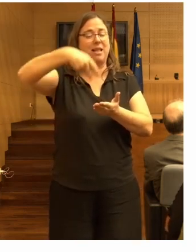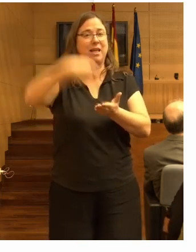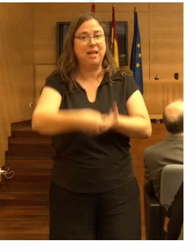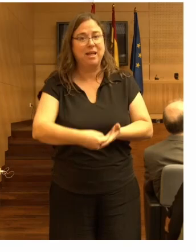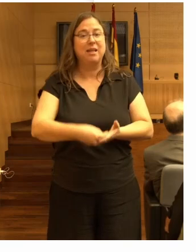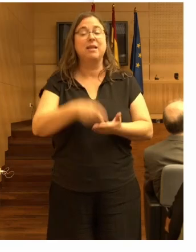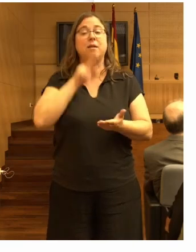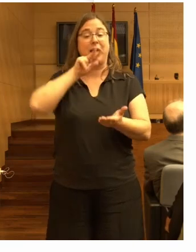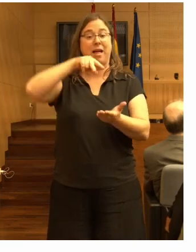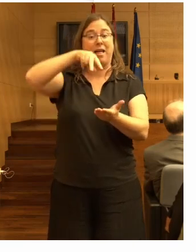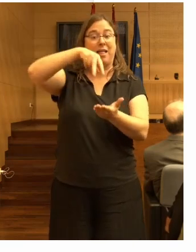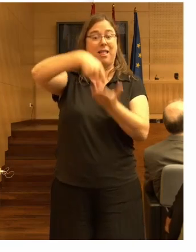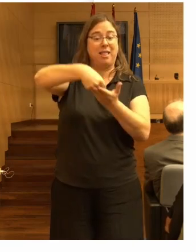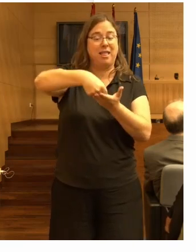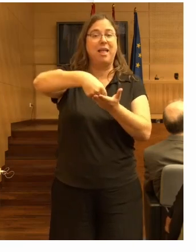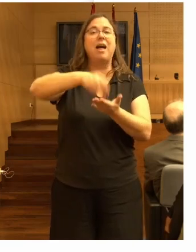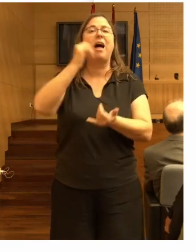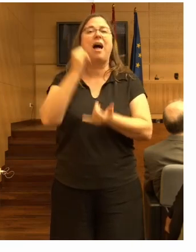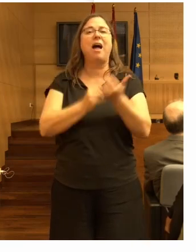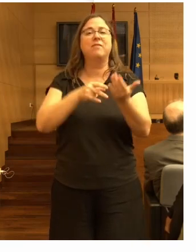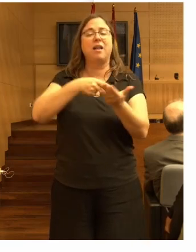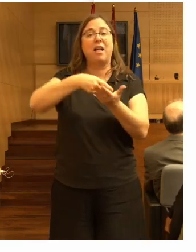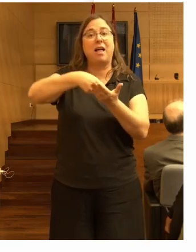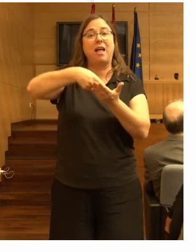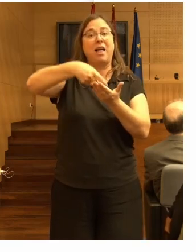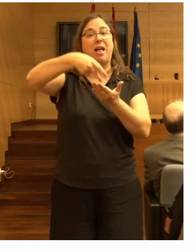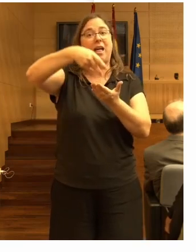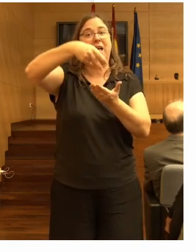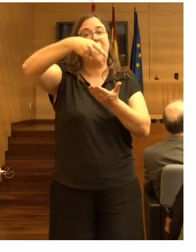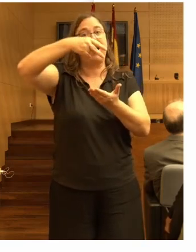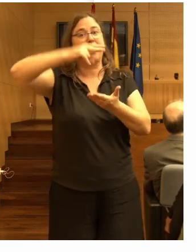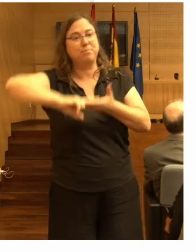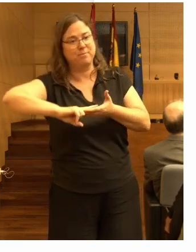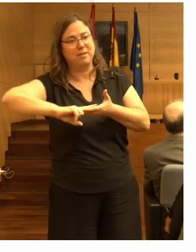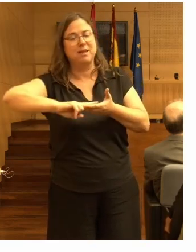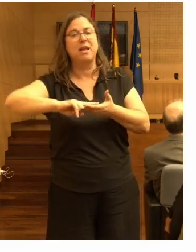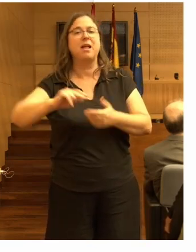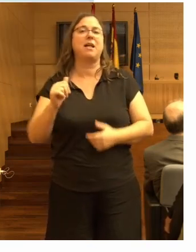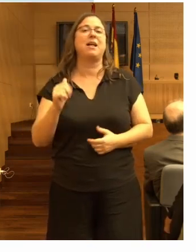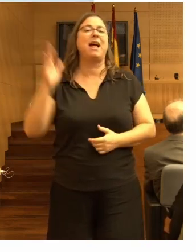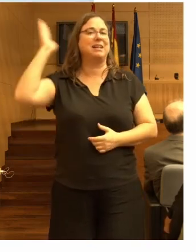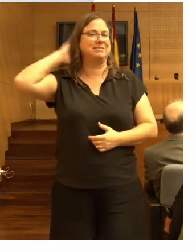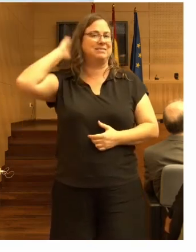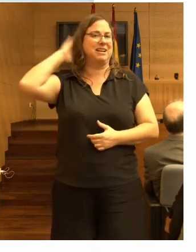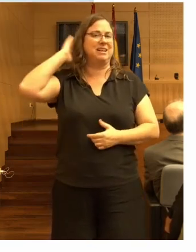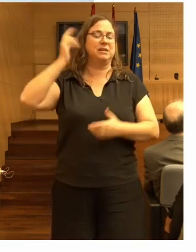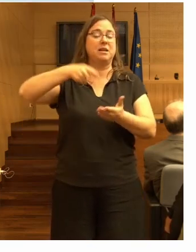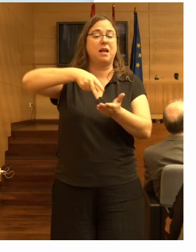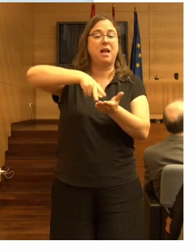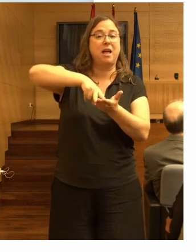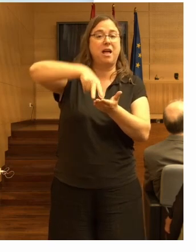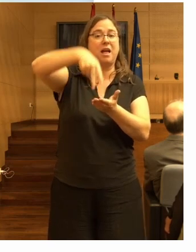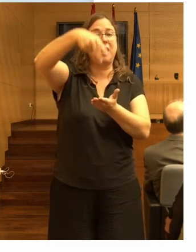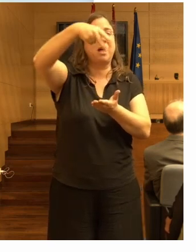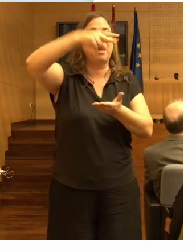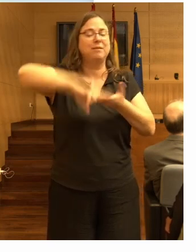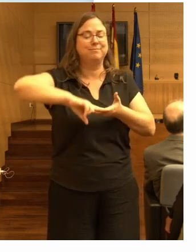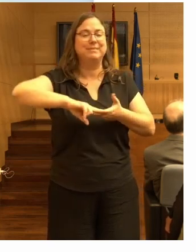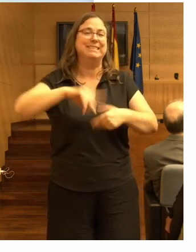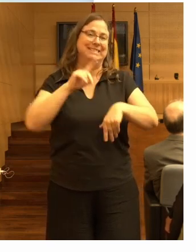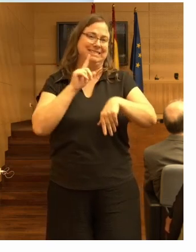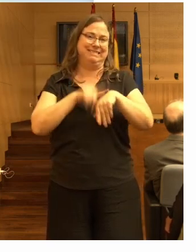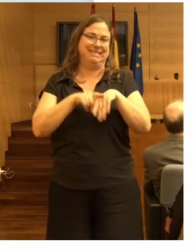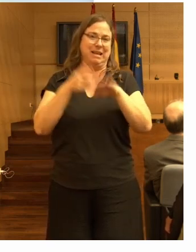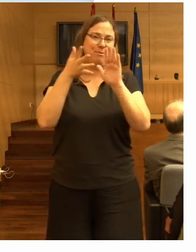a caer de frente, pero se cae y al final aterriza sobre la parte de atrás. No tengo tiempo de